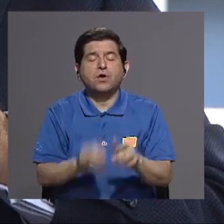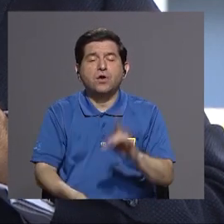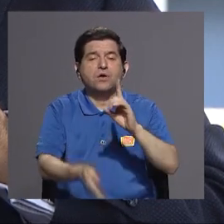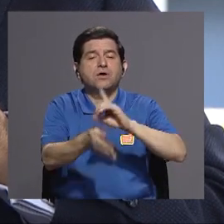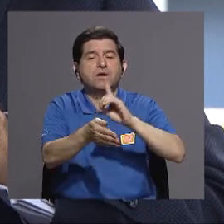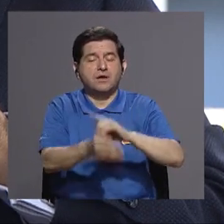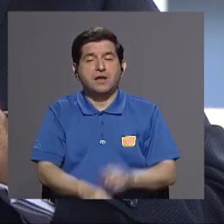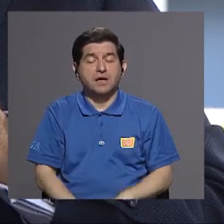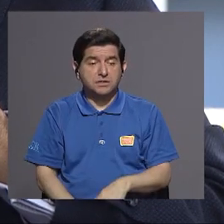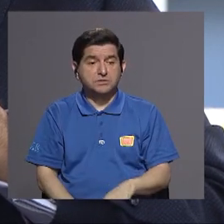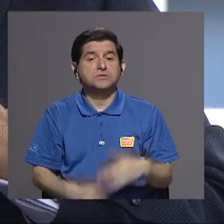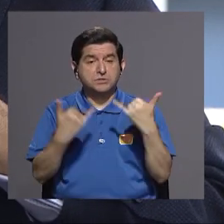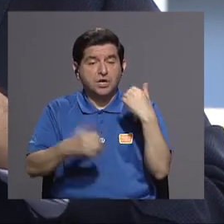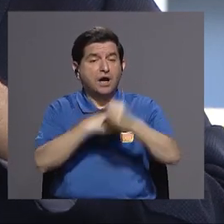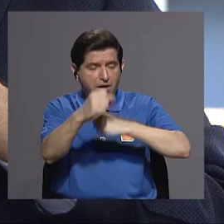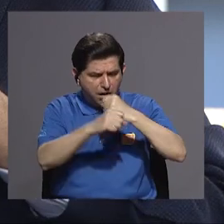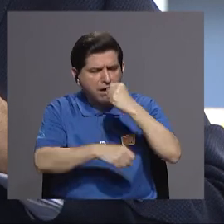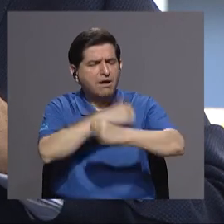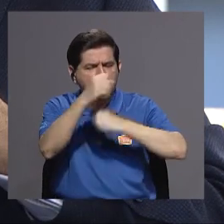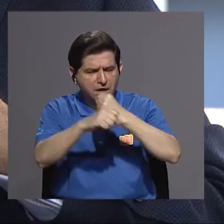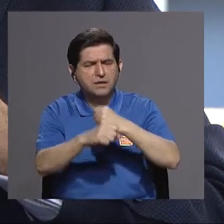también tiene un buen número de años